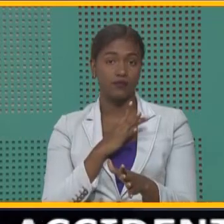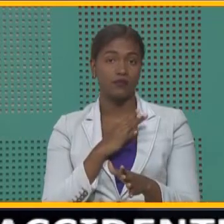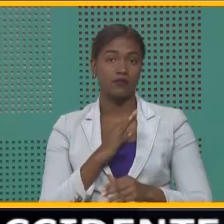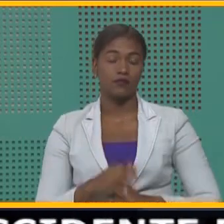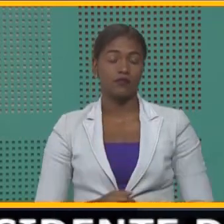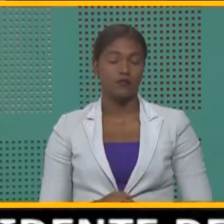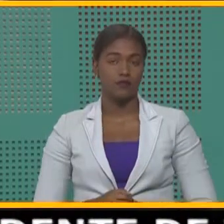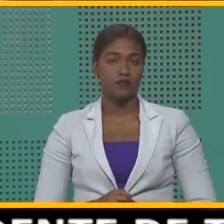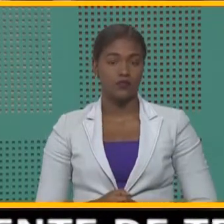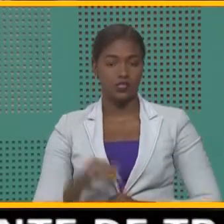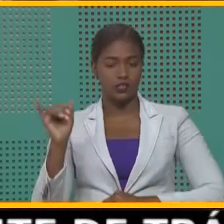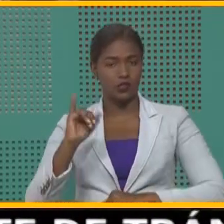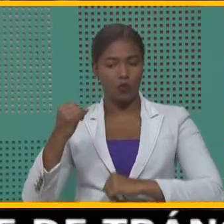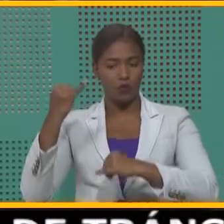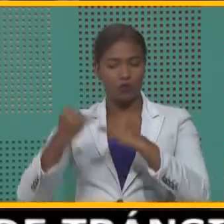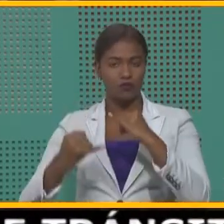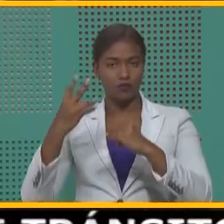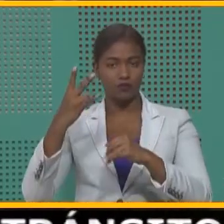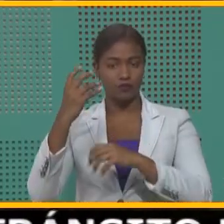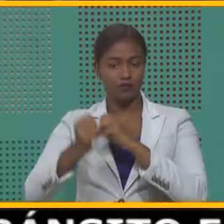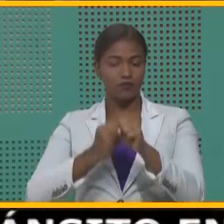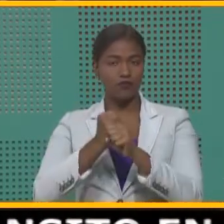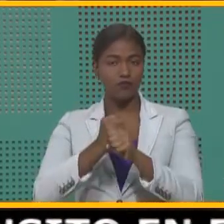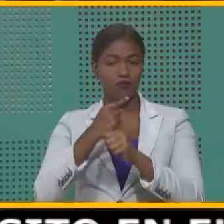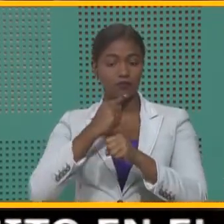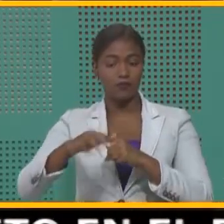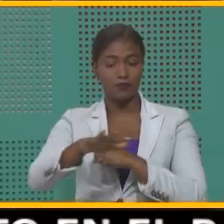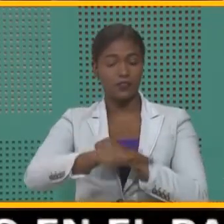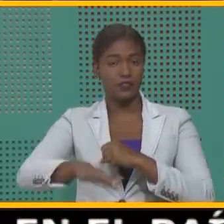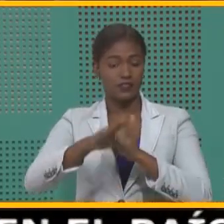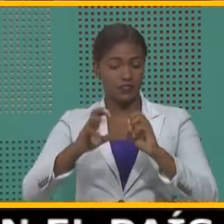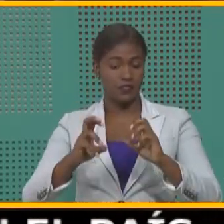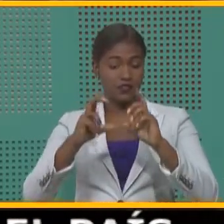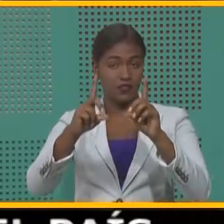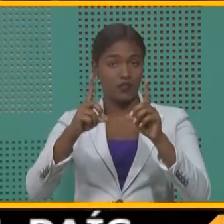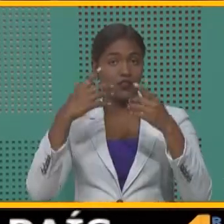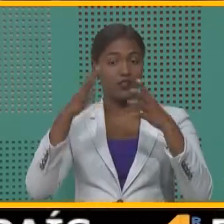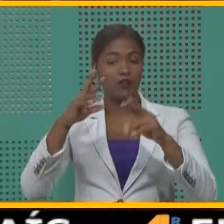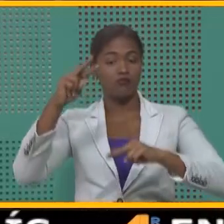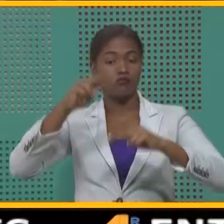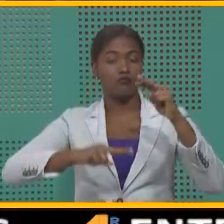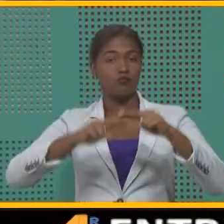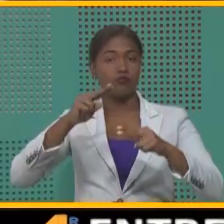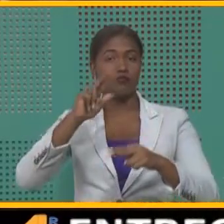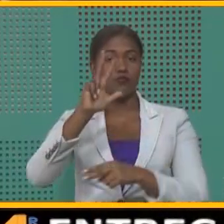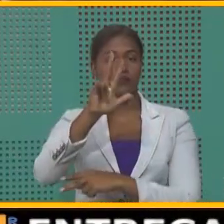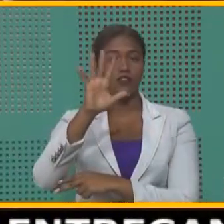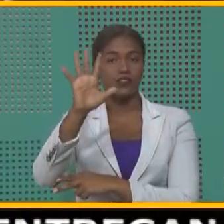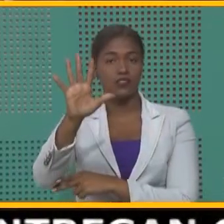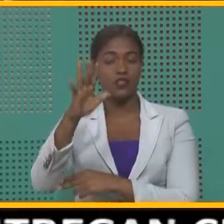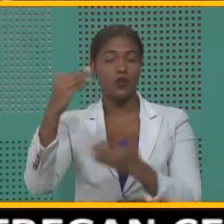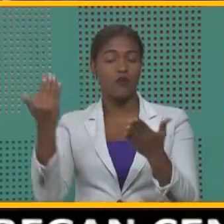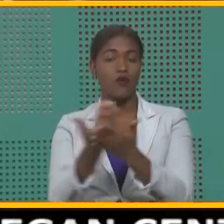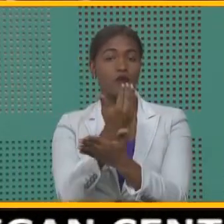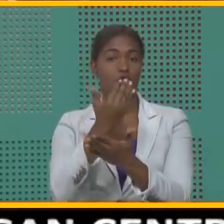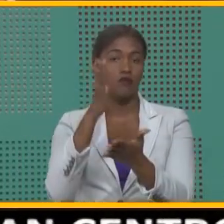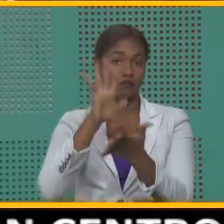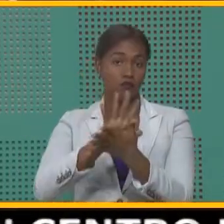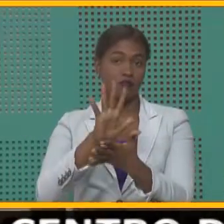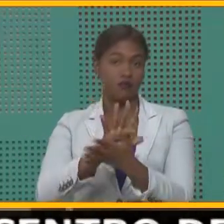En los últimos siete años, en el área educativa, se han construido 35 nuevas